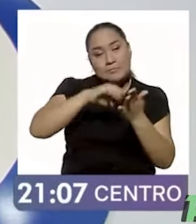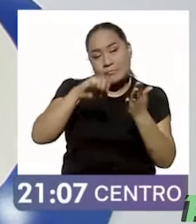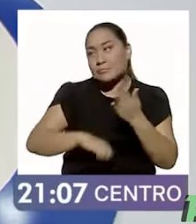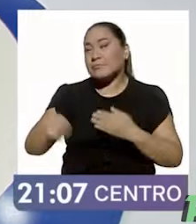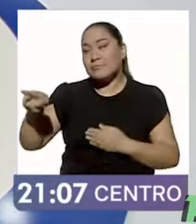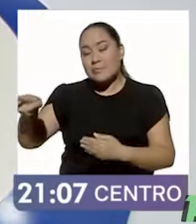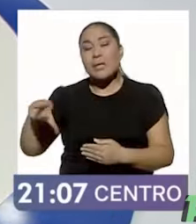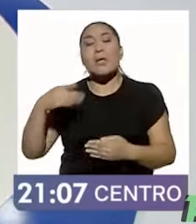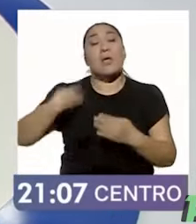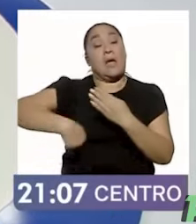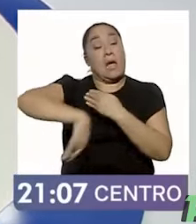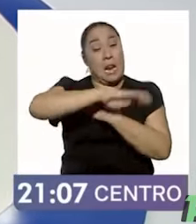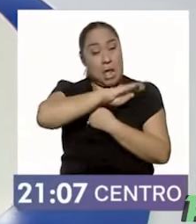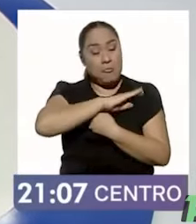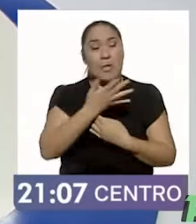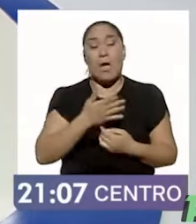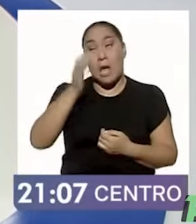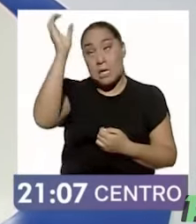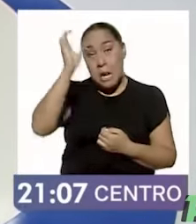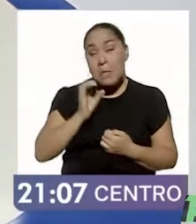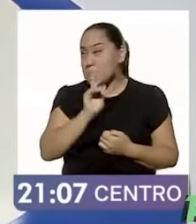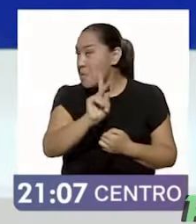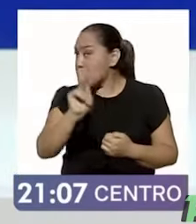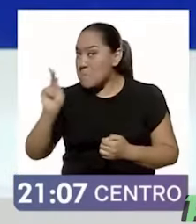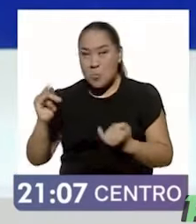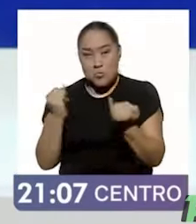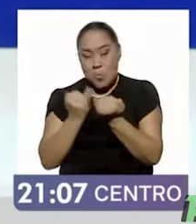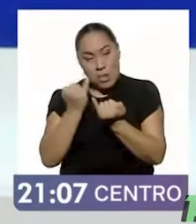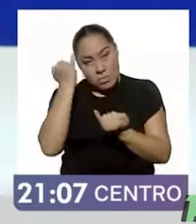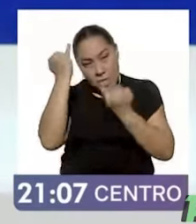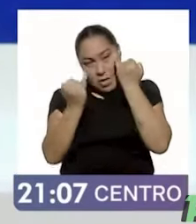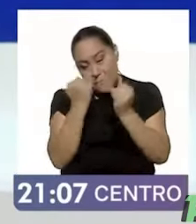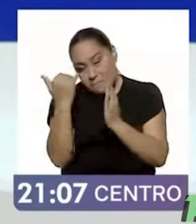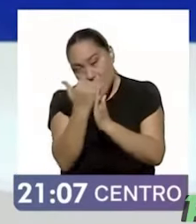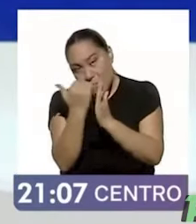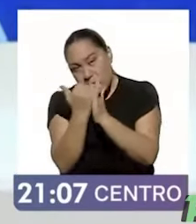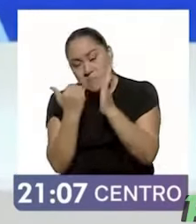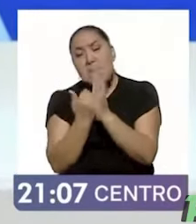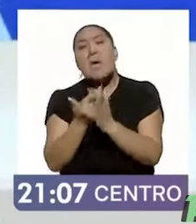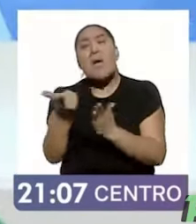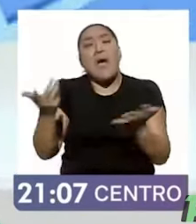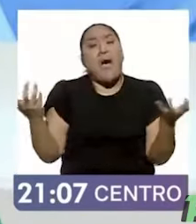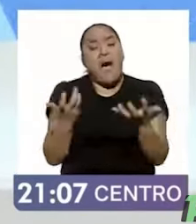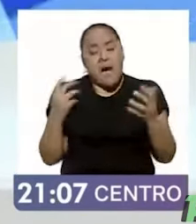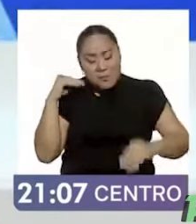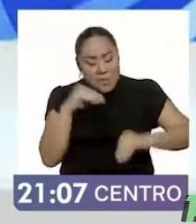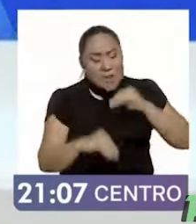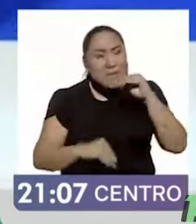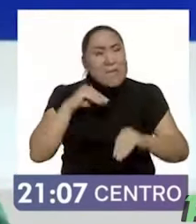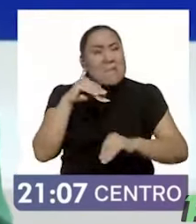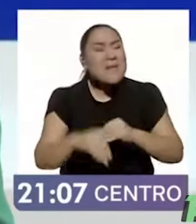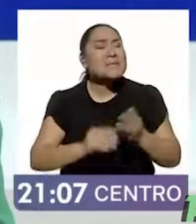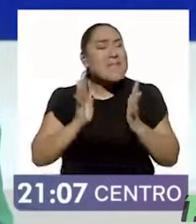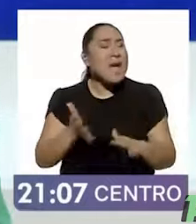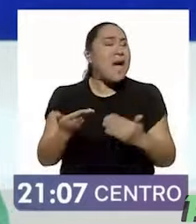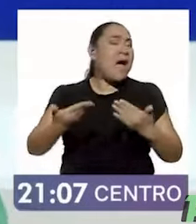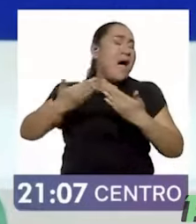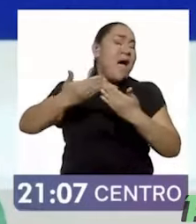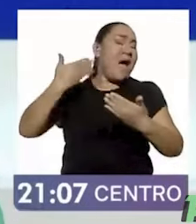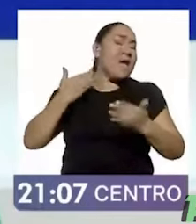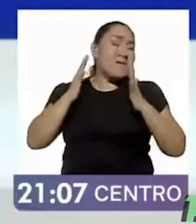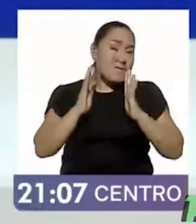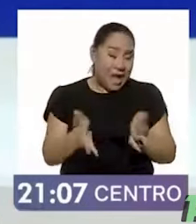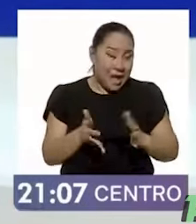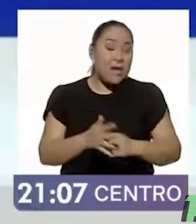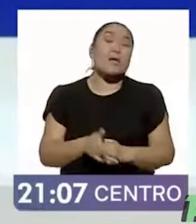de Clara, que son muy parecidas, son soluciones construidas por ellas. Y ya la buena noticia es que también